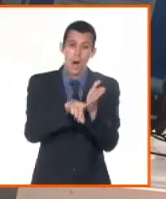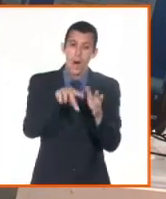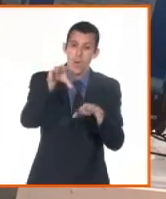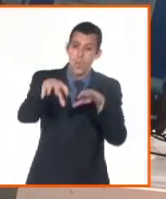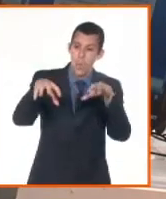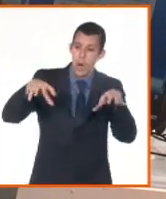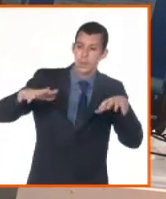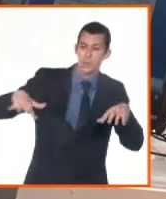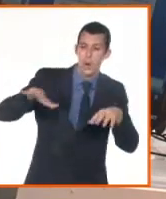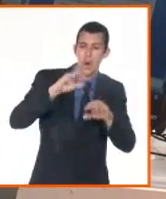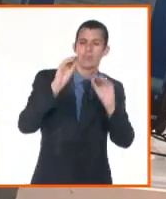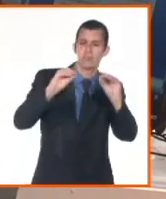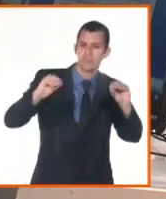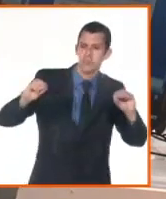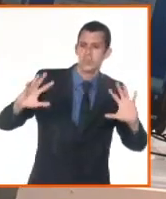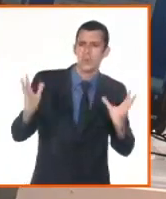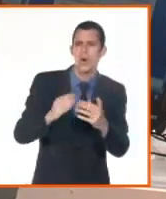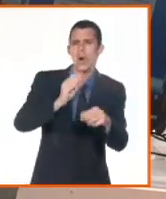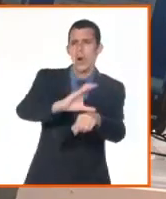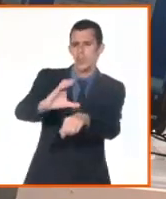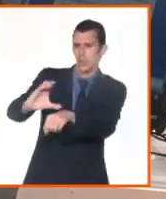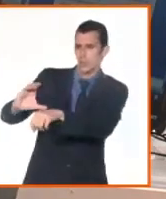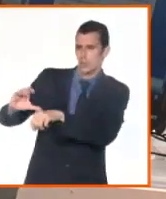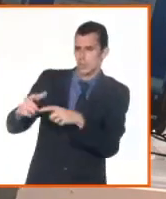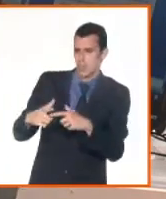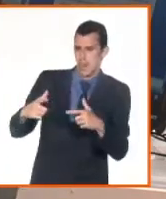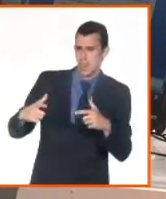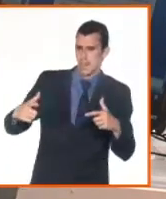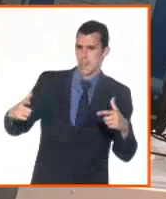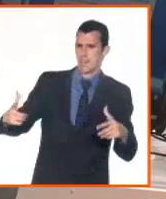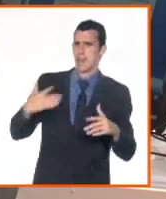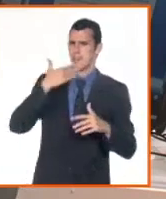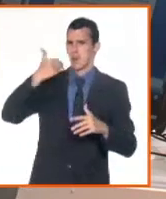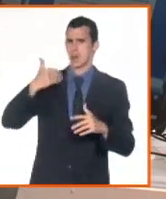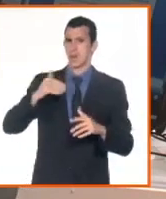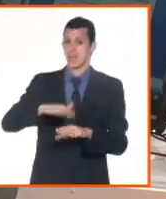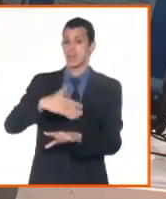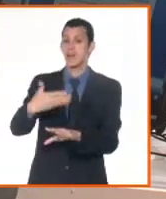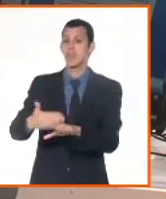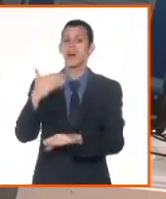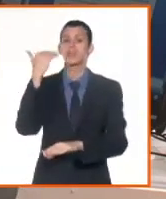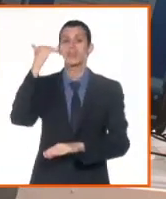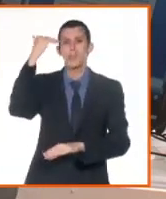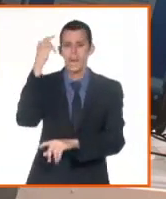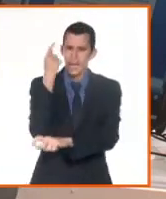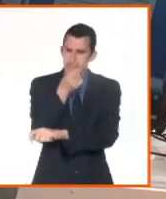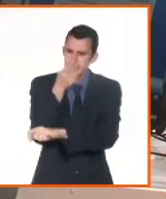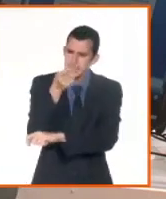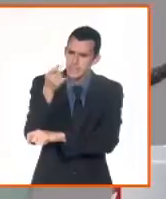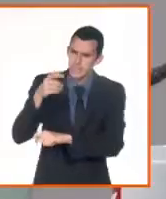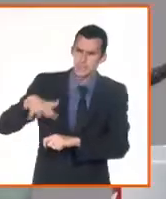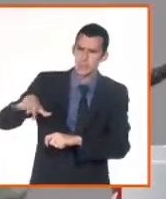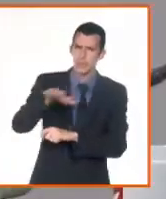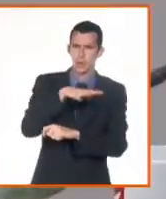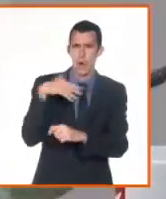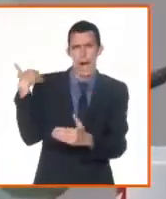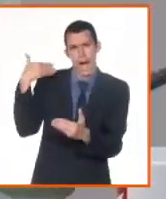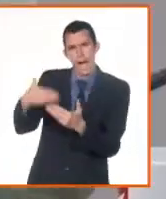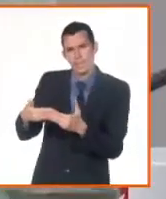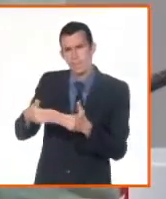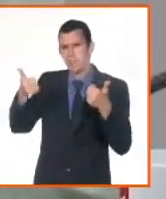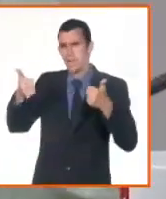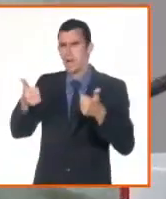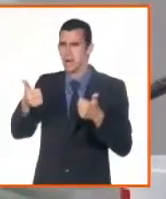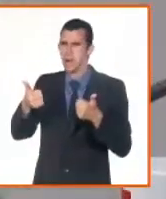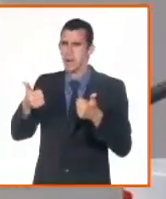la eficiencia en los servicios, tanto de notarías como de los registros? ¿Cuánto se ha avanzado? ¿Cuánto falta por hacer? Bueno,